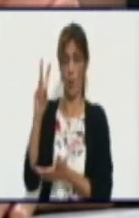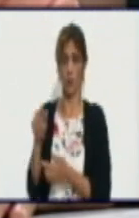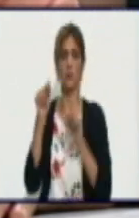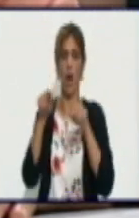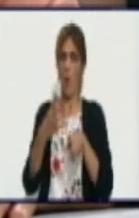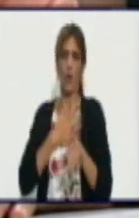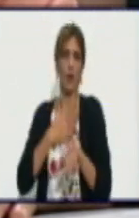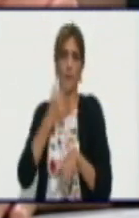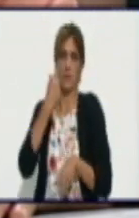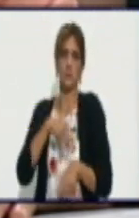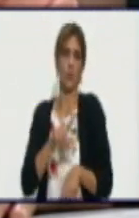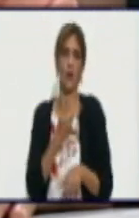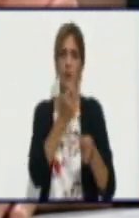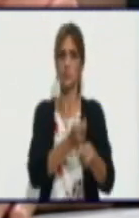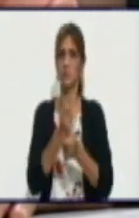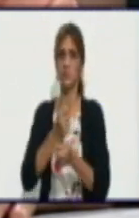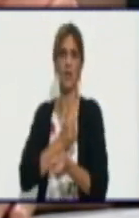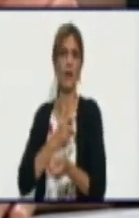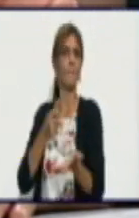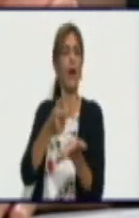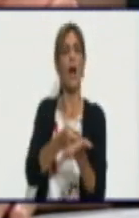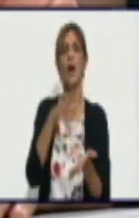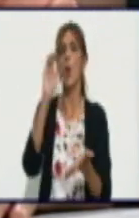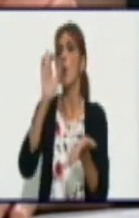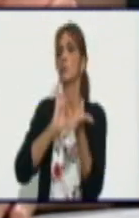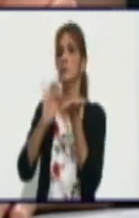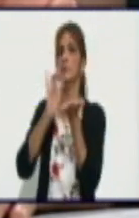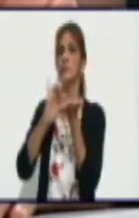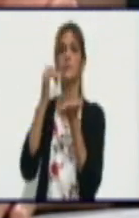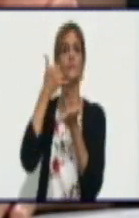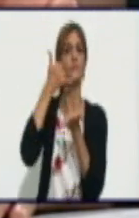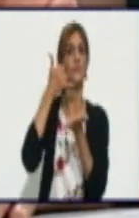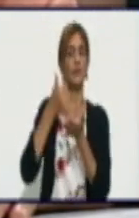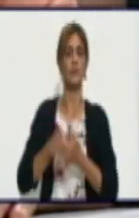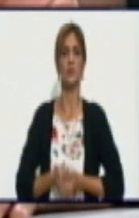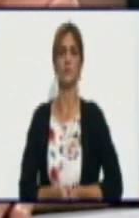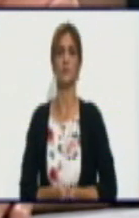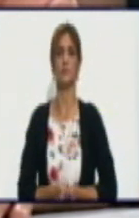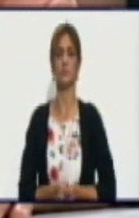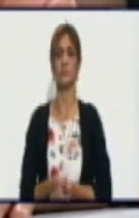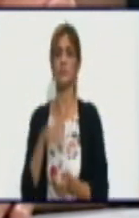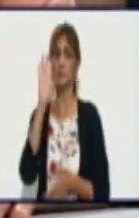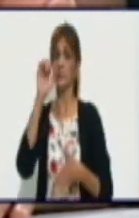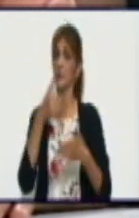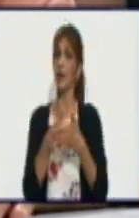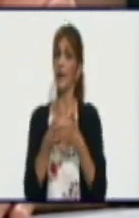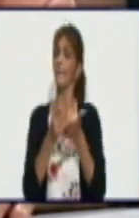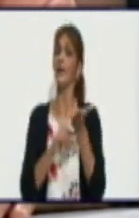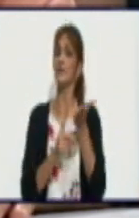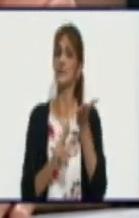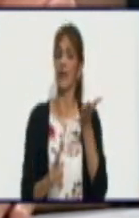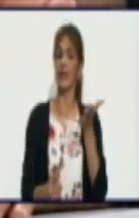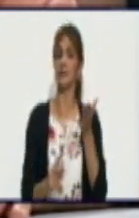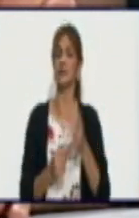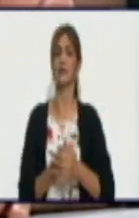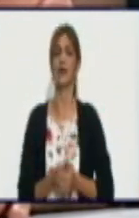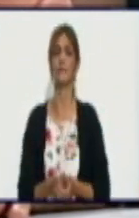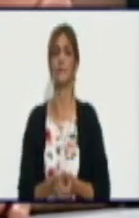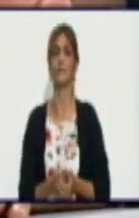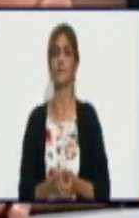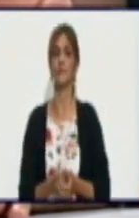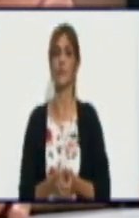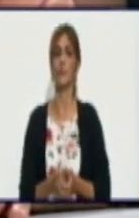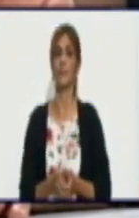cobrar de mutuo acuerdo el servicio de electricidad a sus productores. En esos casos, la empresa eléctrica asume el pago de una